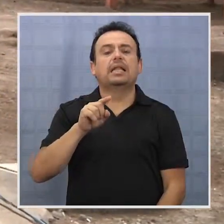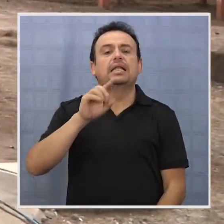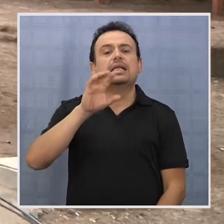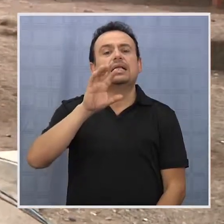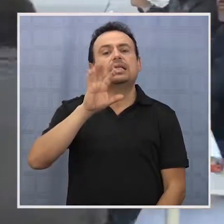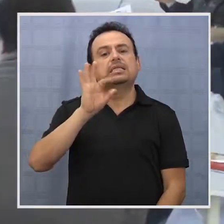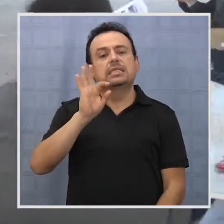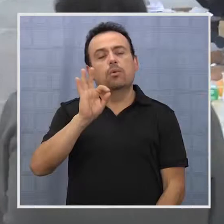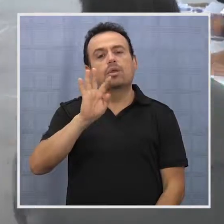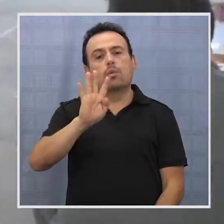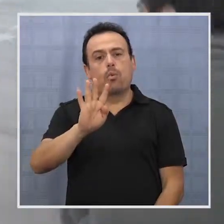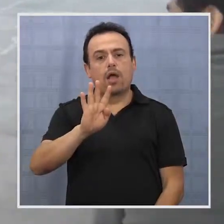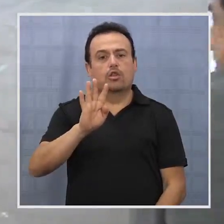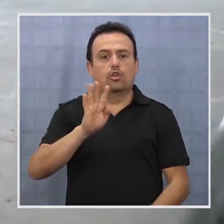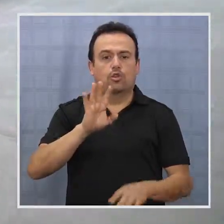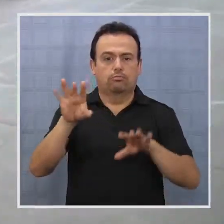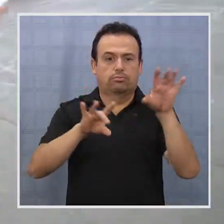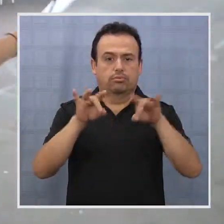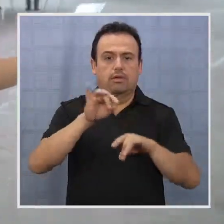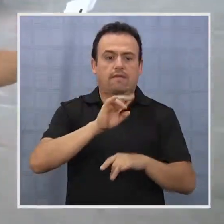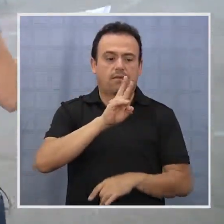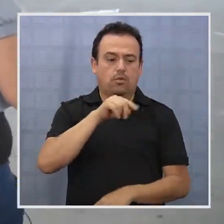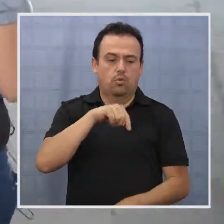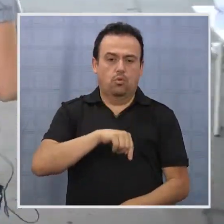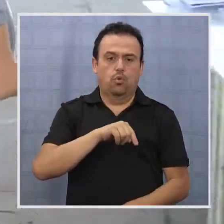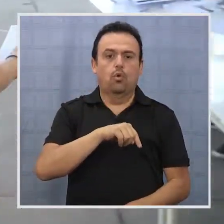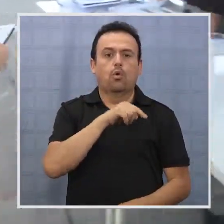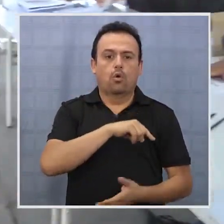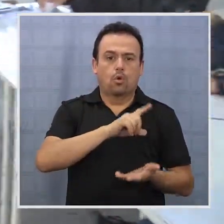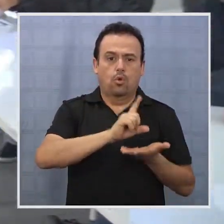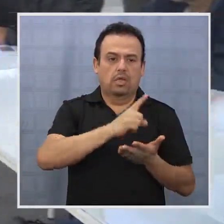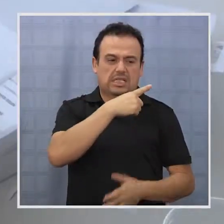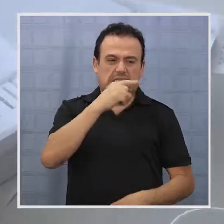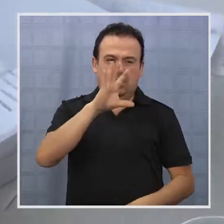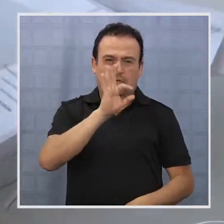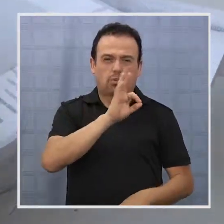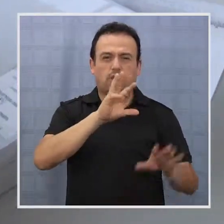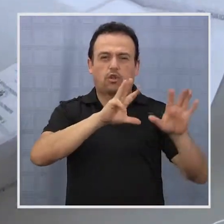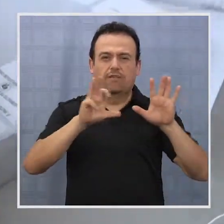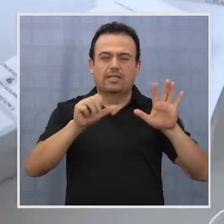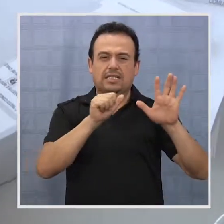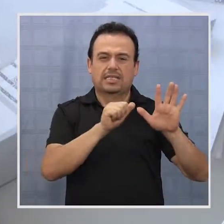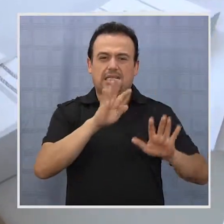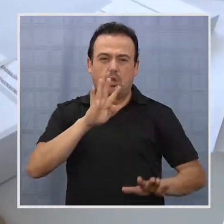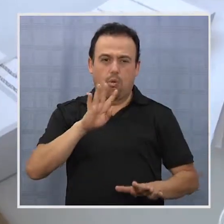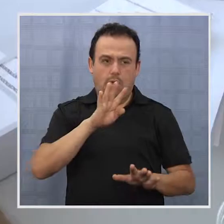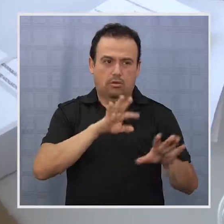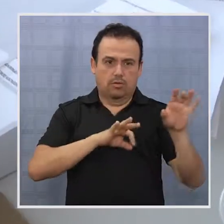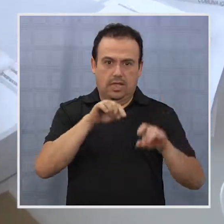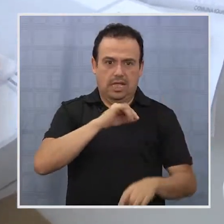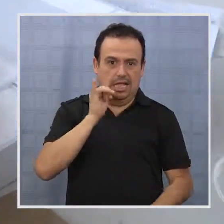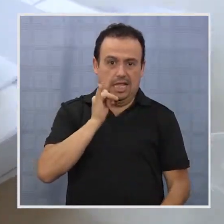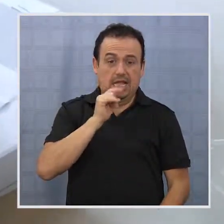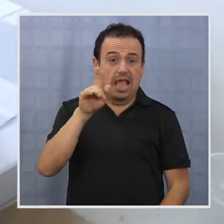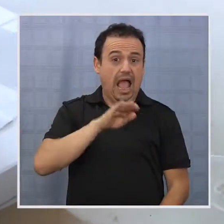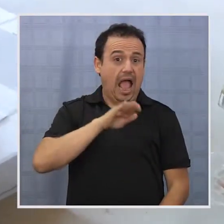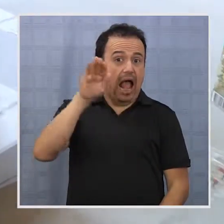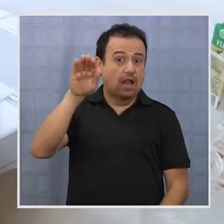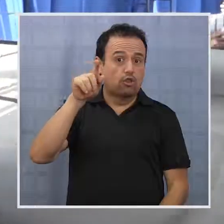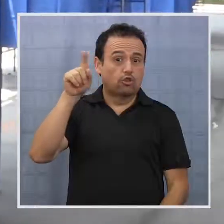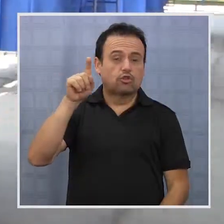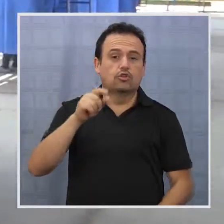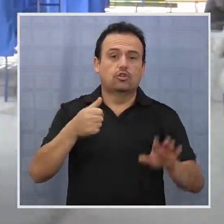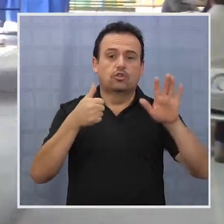distribuidos en 21 locales en Iquique con 150.964 electores. En alto